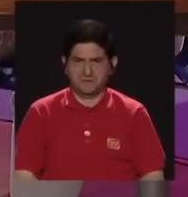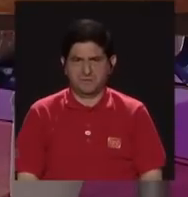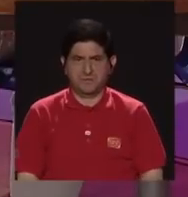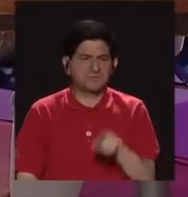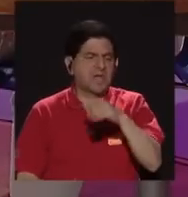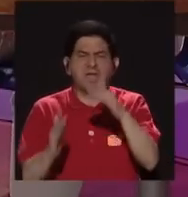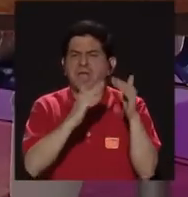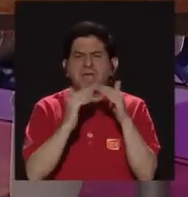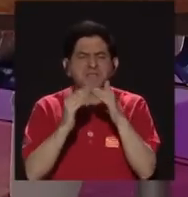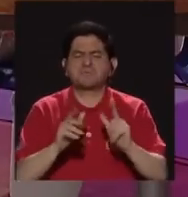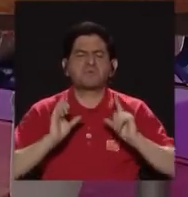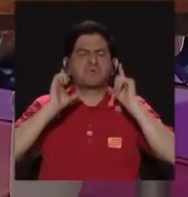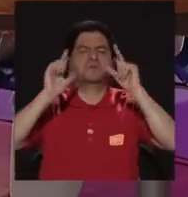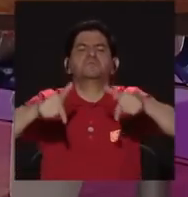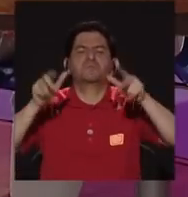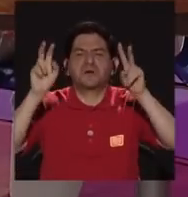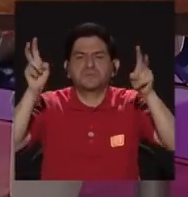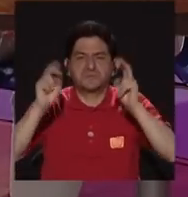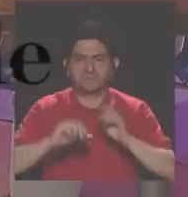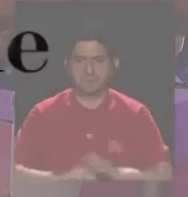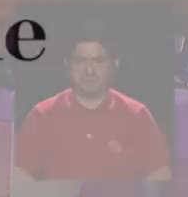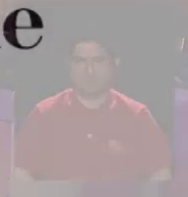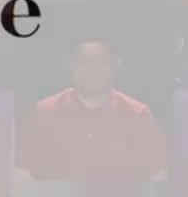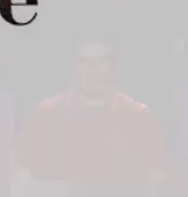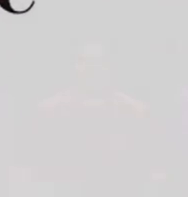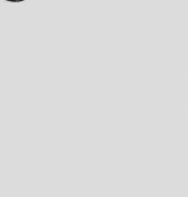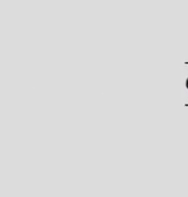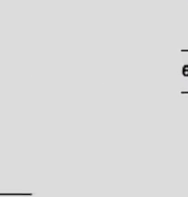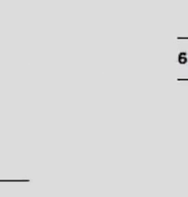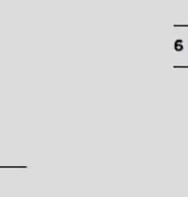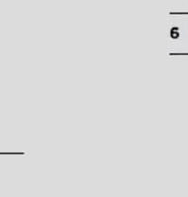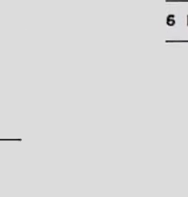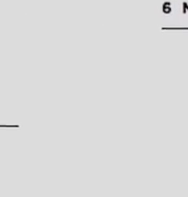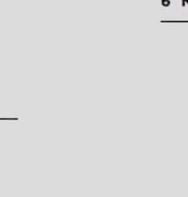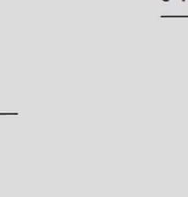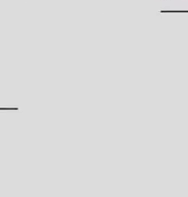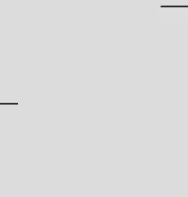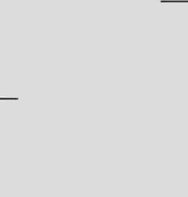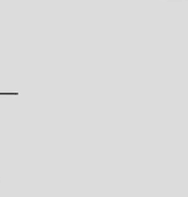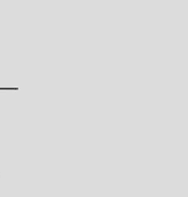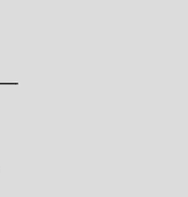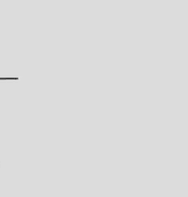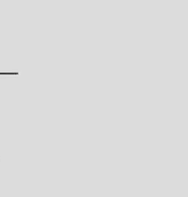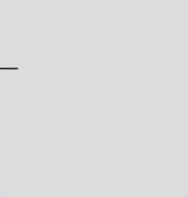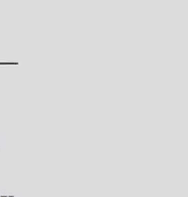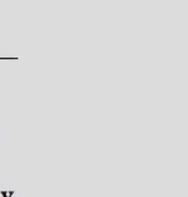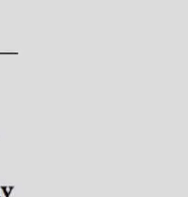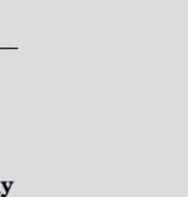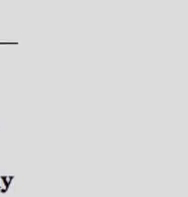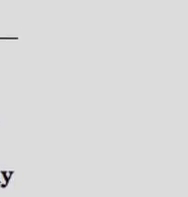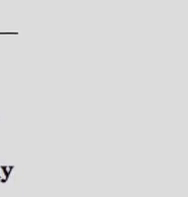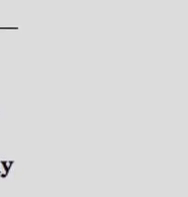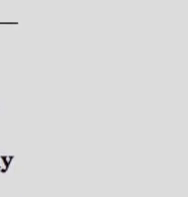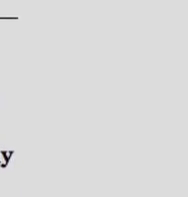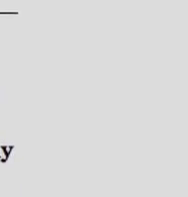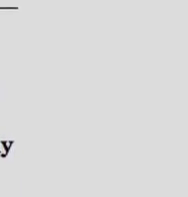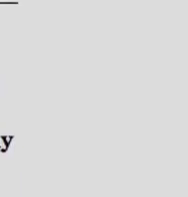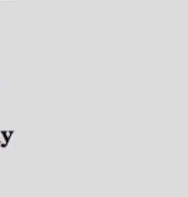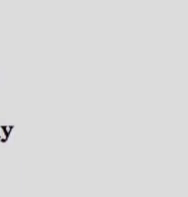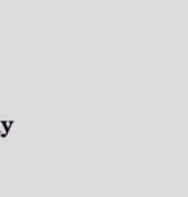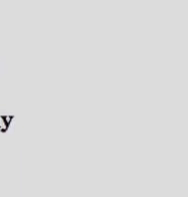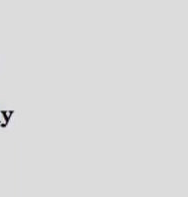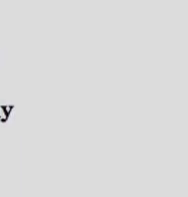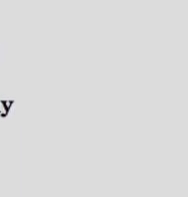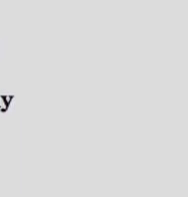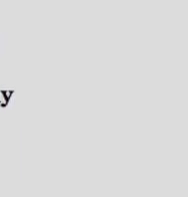es población de desecho. Y las que estaban encerradas y en un lugar fueron las niñas las que murieron, pero